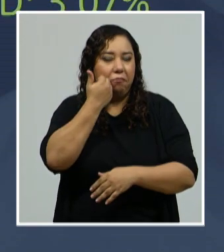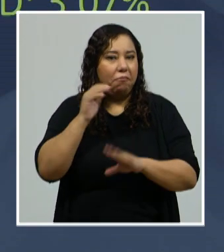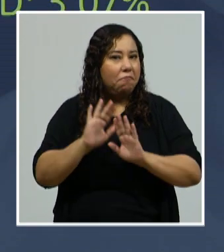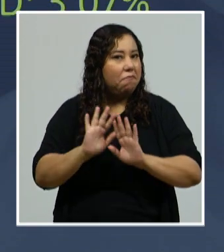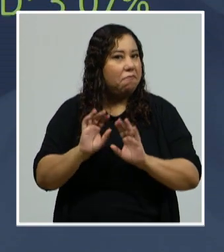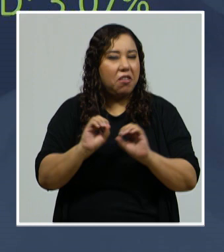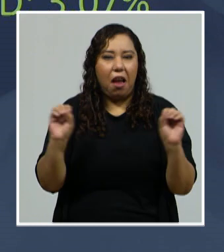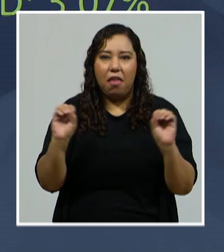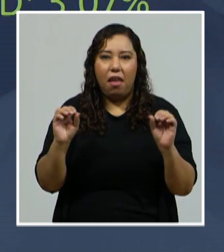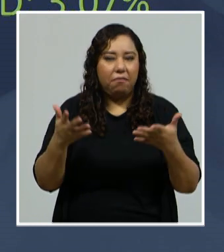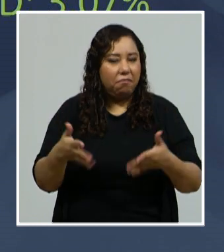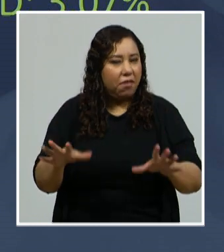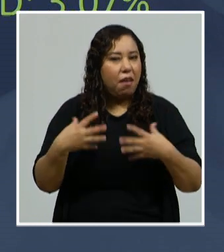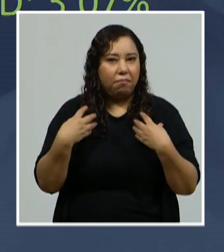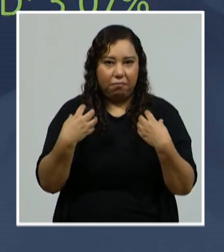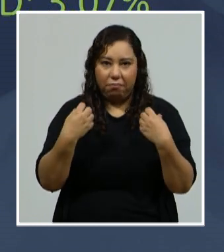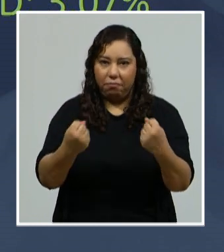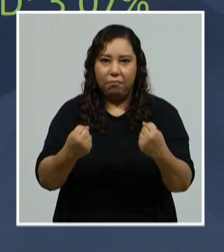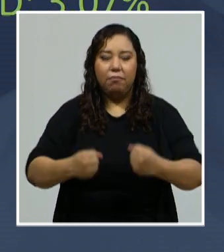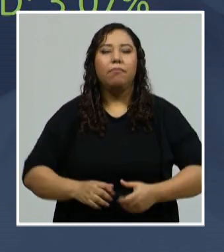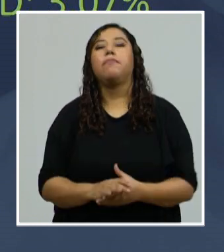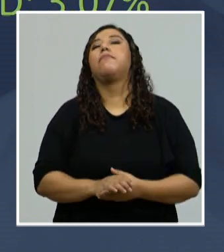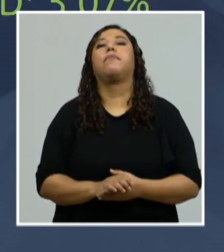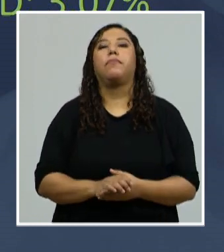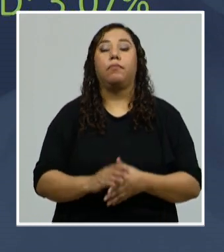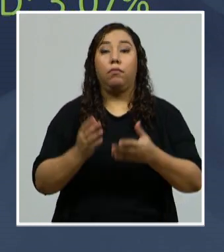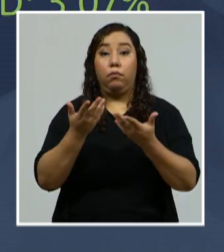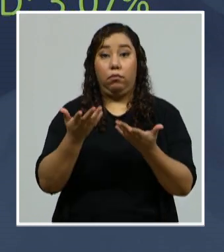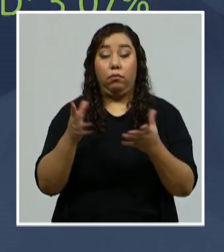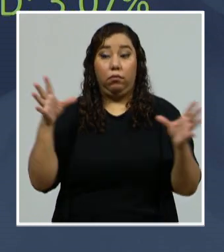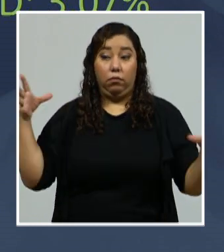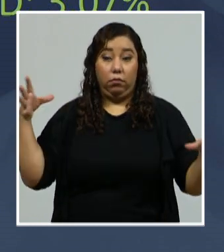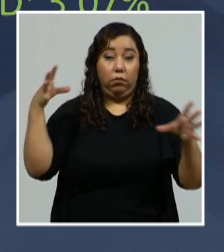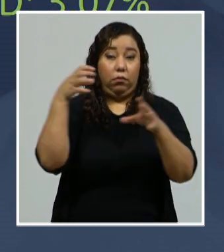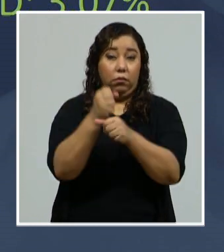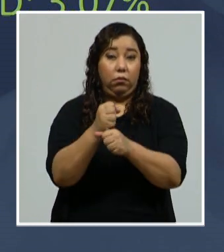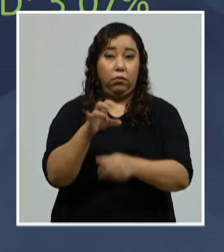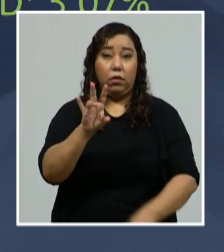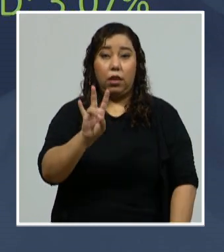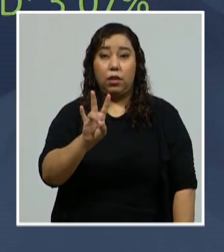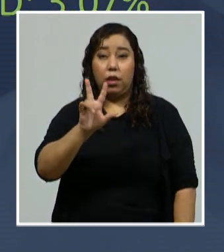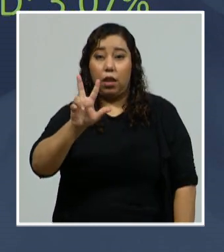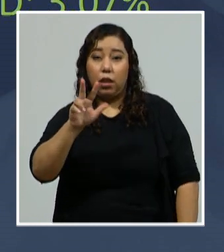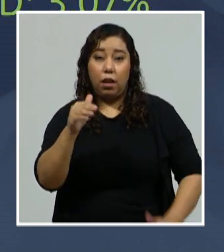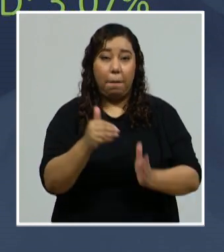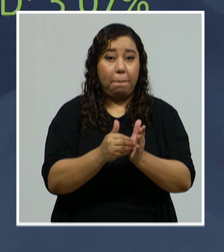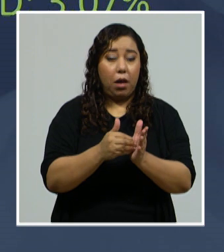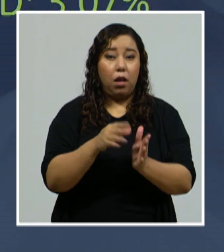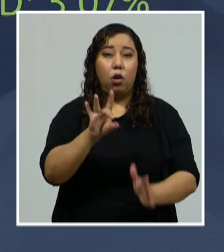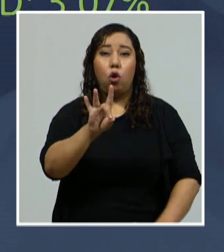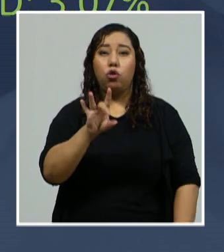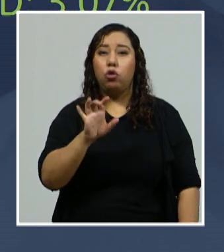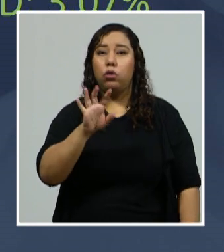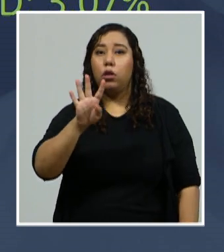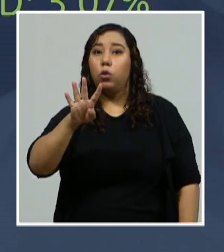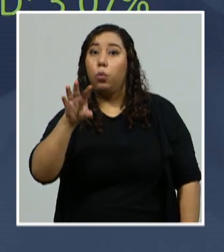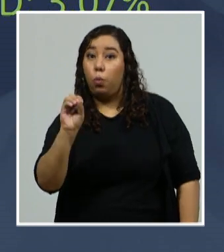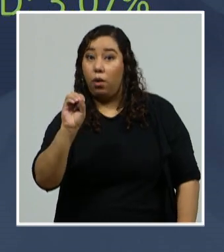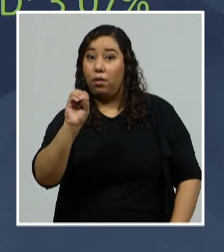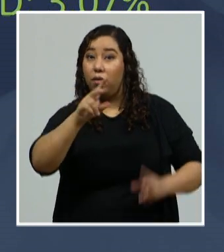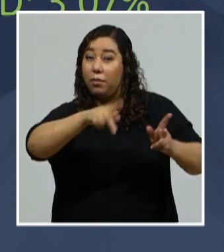Y en resumen, llegamos a 73,840 casos